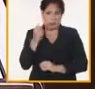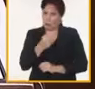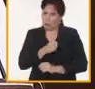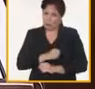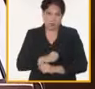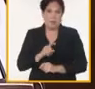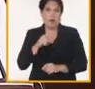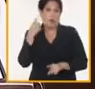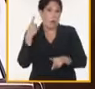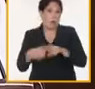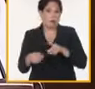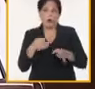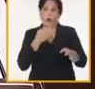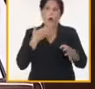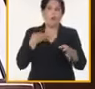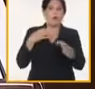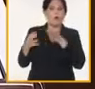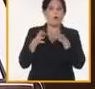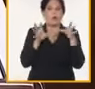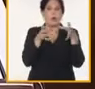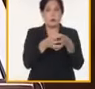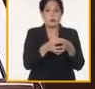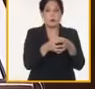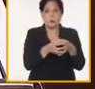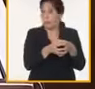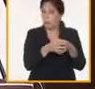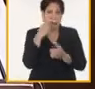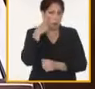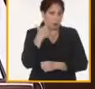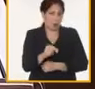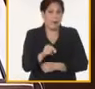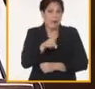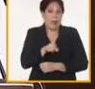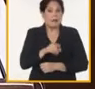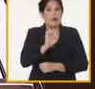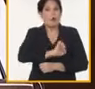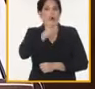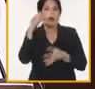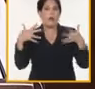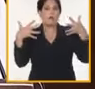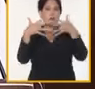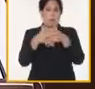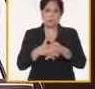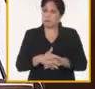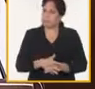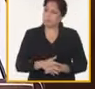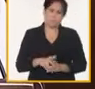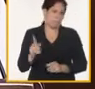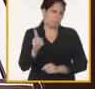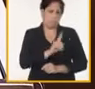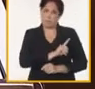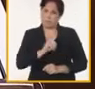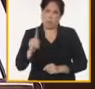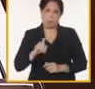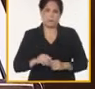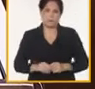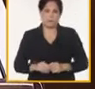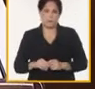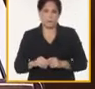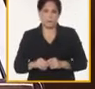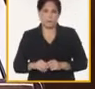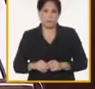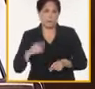insuficiencia en el funcionamiento de las comisiones, no se logra una adecuada articulación con las estrategias de desarrollo municipal